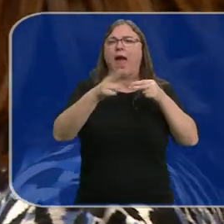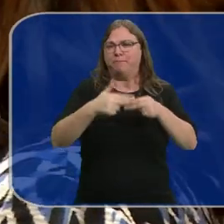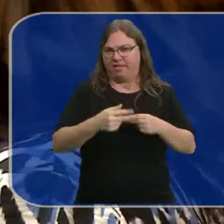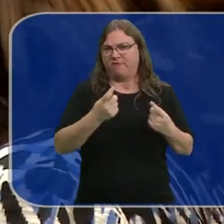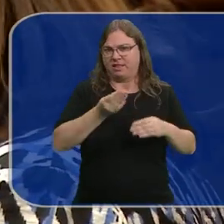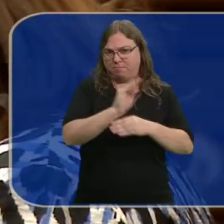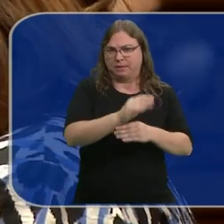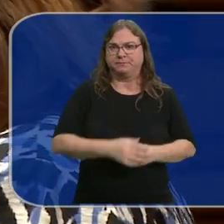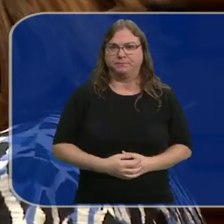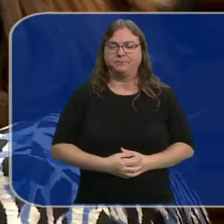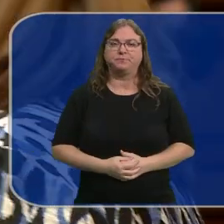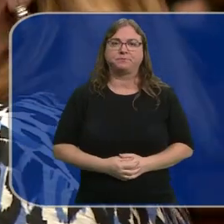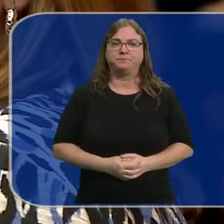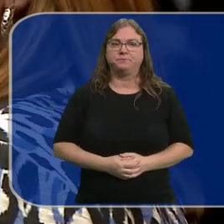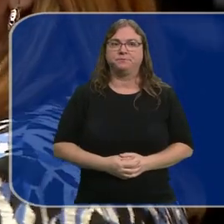enmiendas.